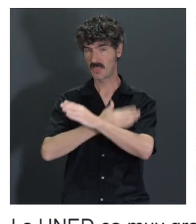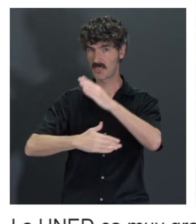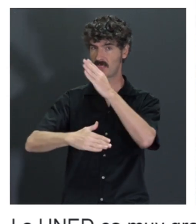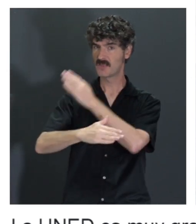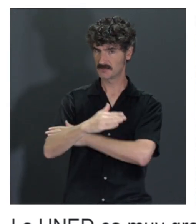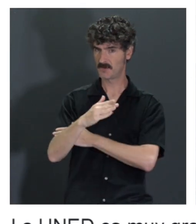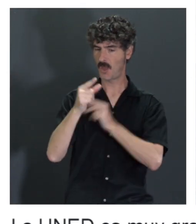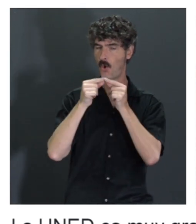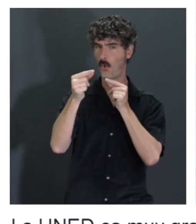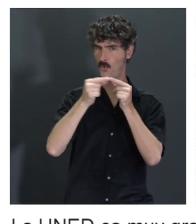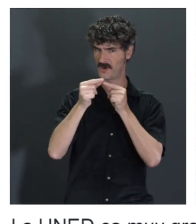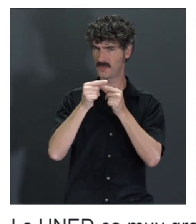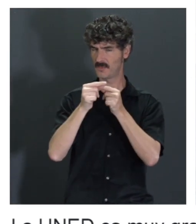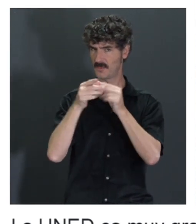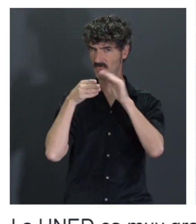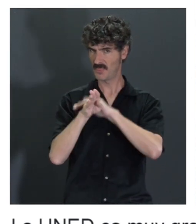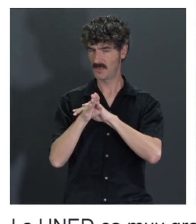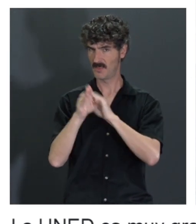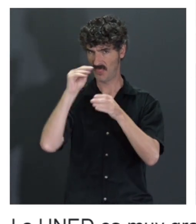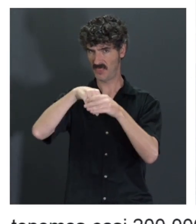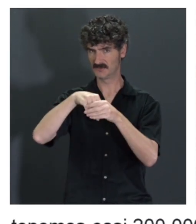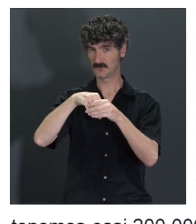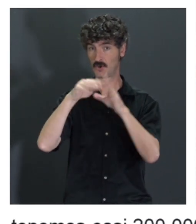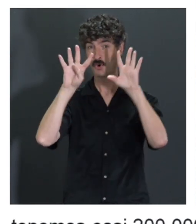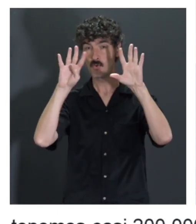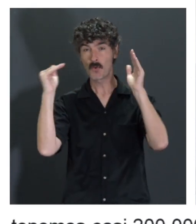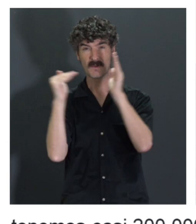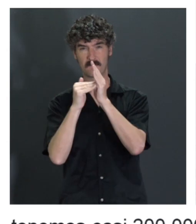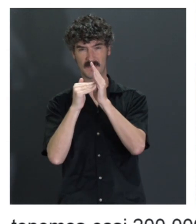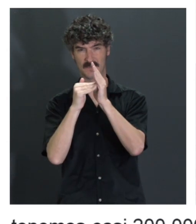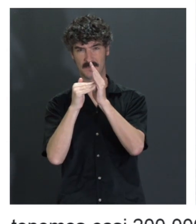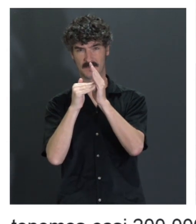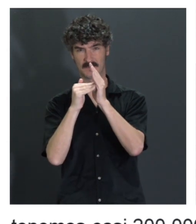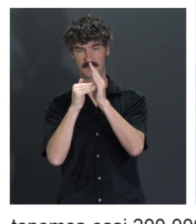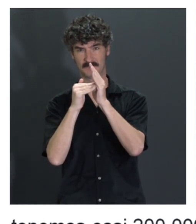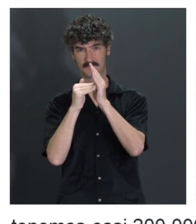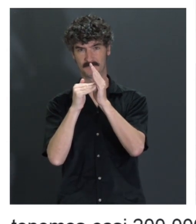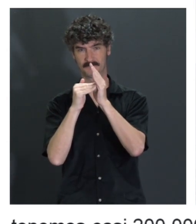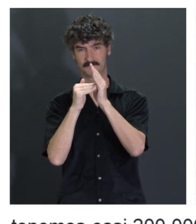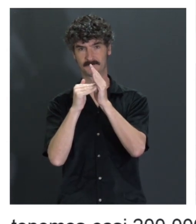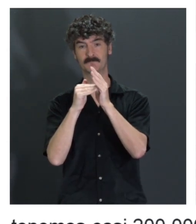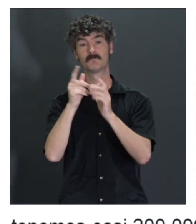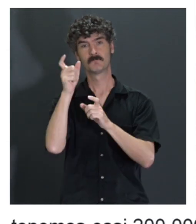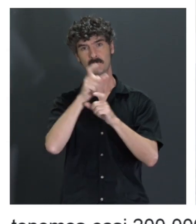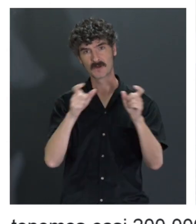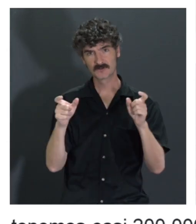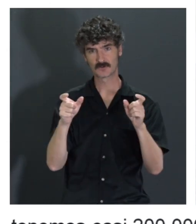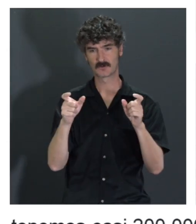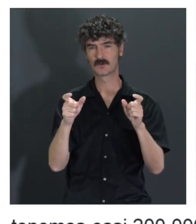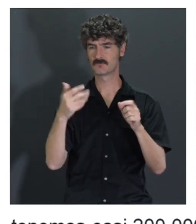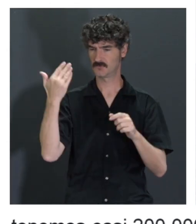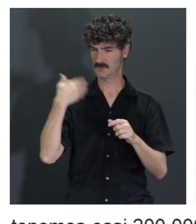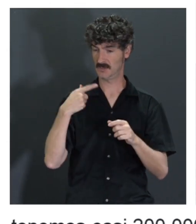están en la UNED, ¿vale? Que ni más ni menos son 9.000 estudiantes. Para que penséis el volumen es que hay